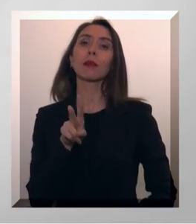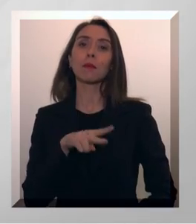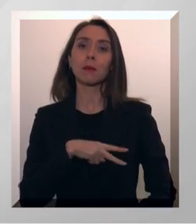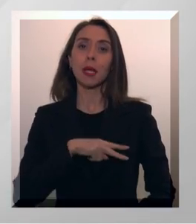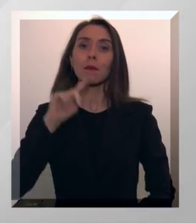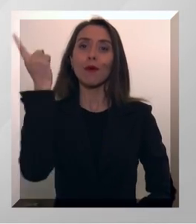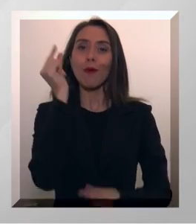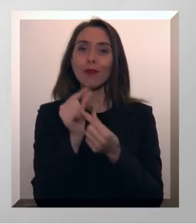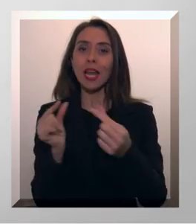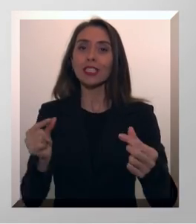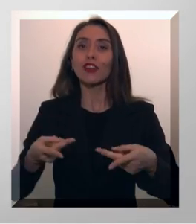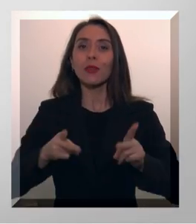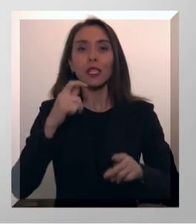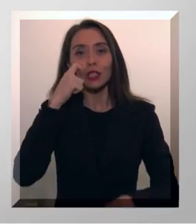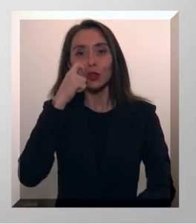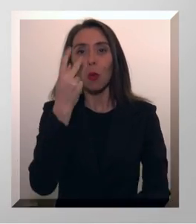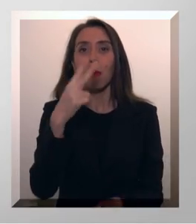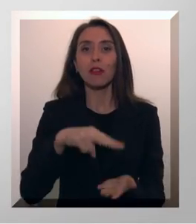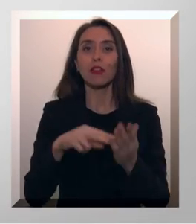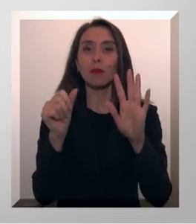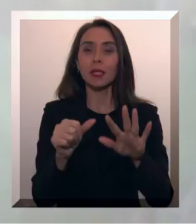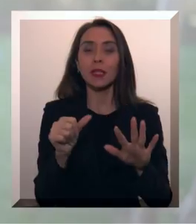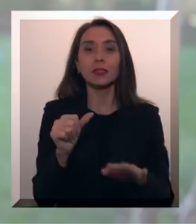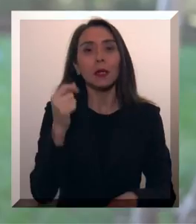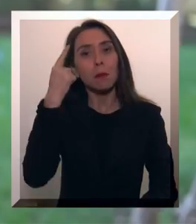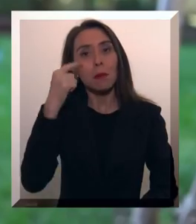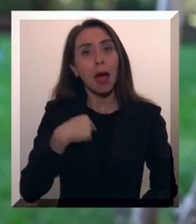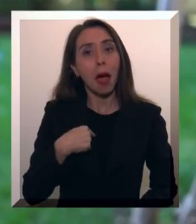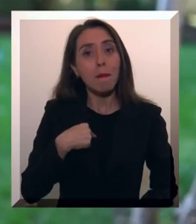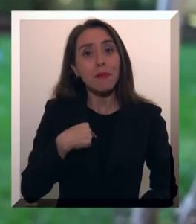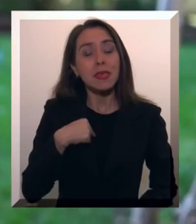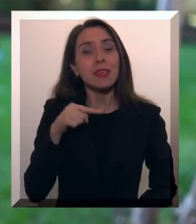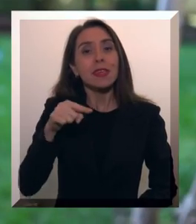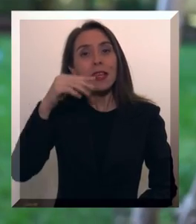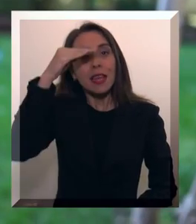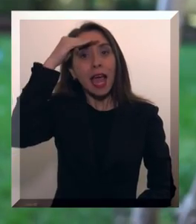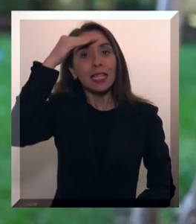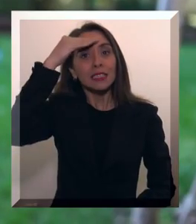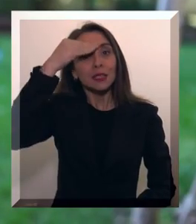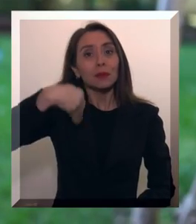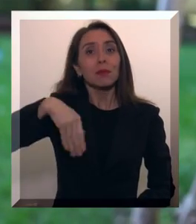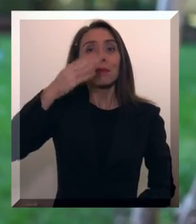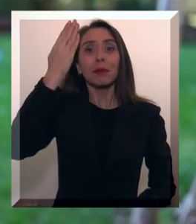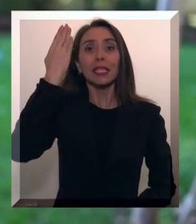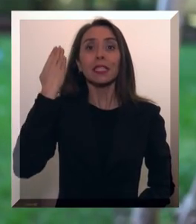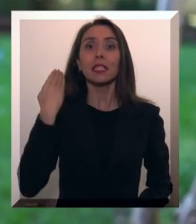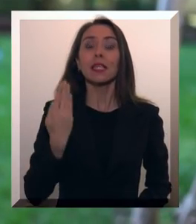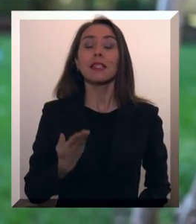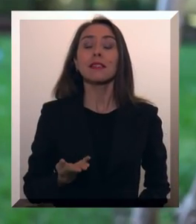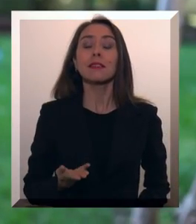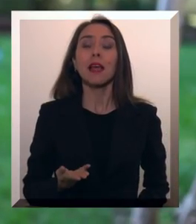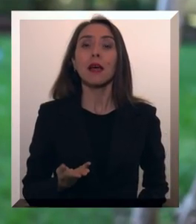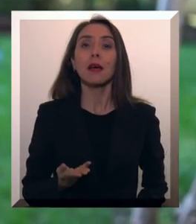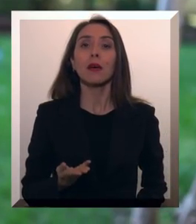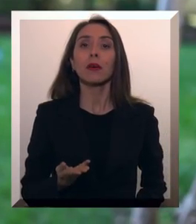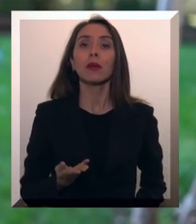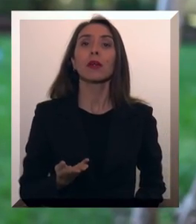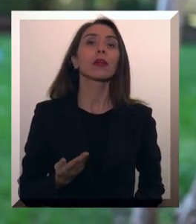Premio Nacional de Derechos Humanos 2016. Para mí esa experiencia de